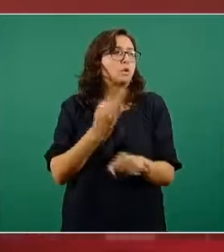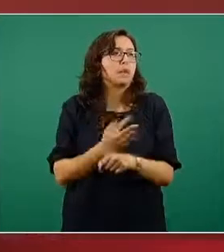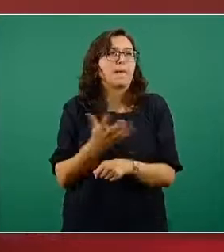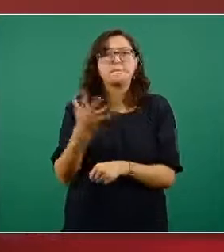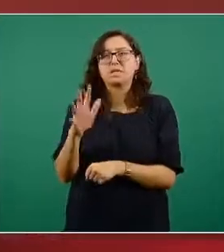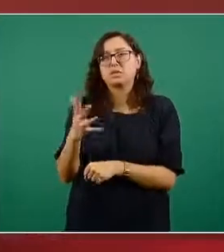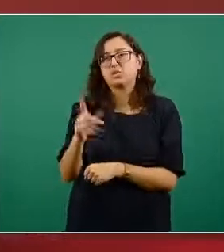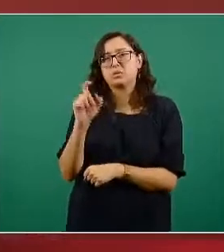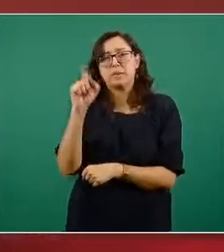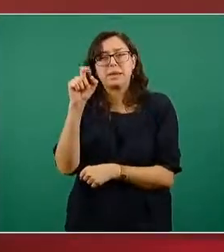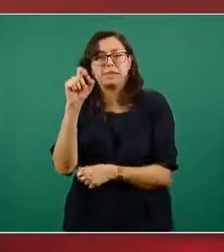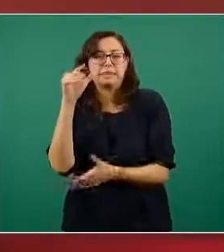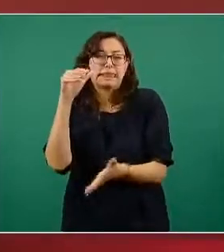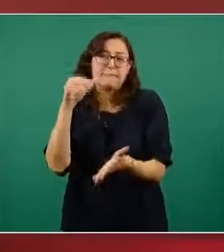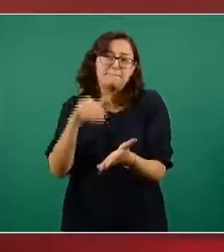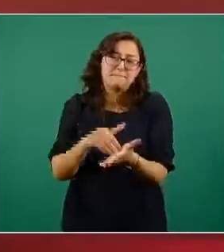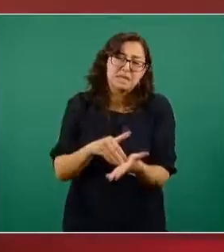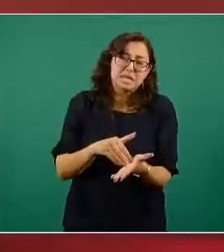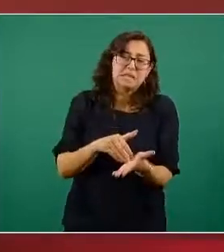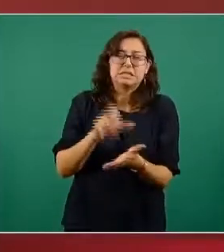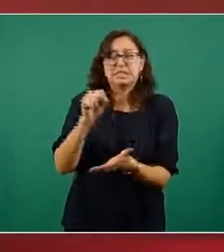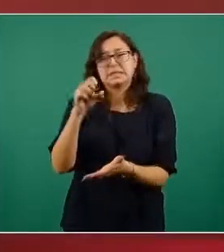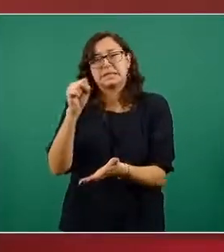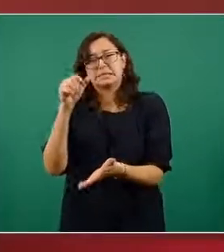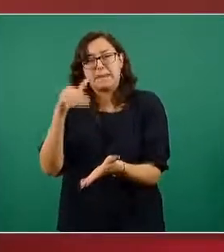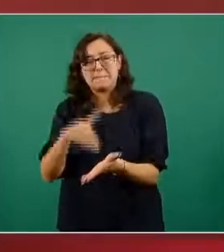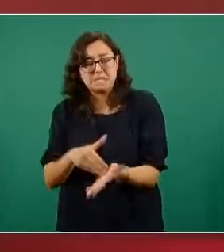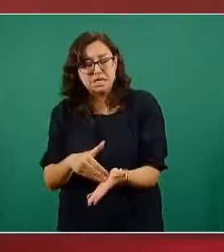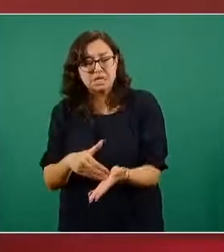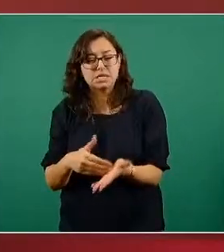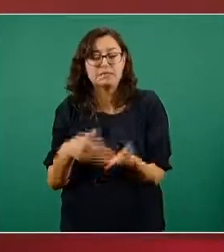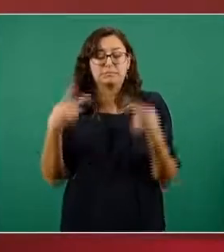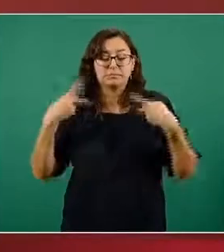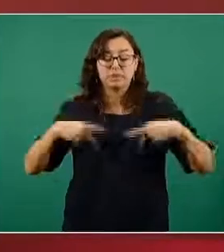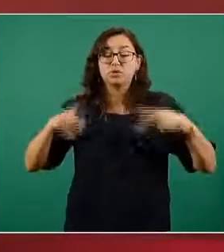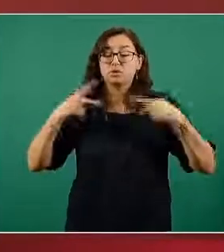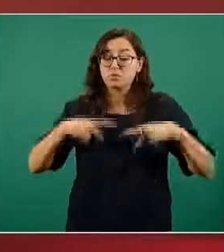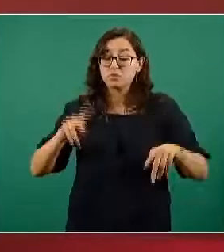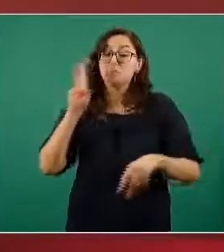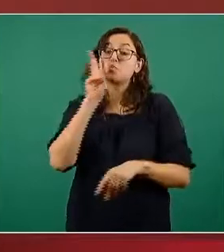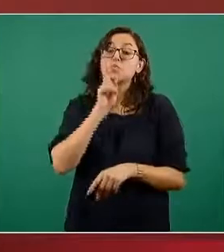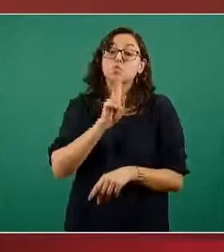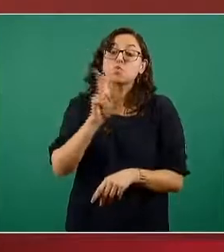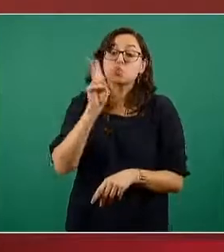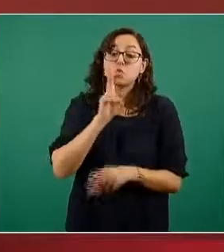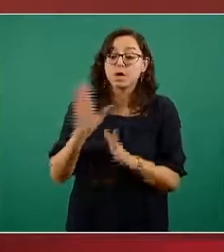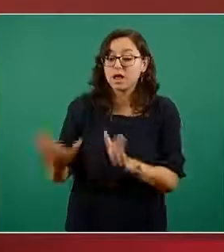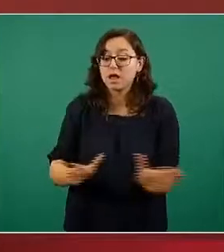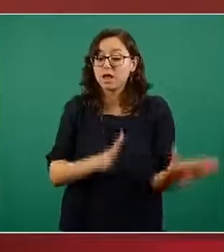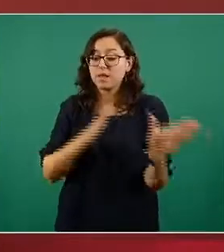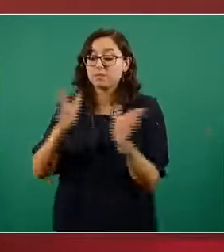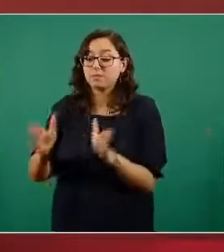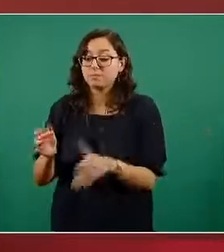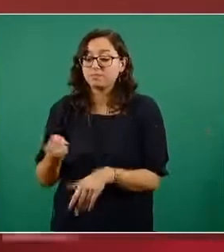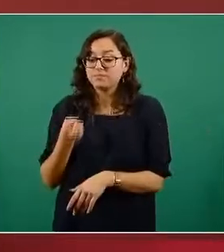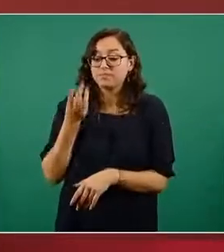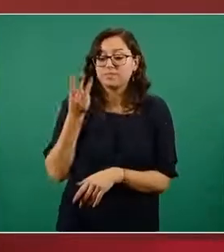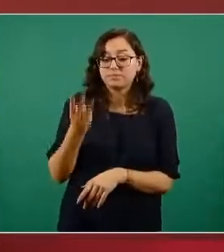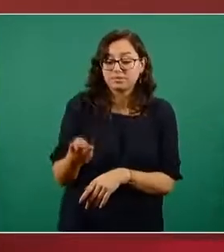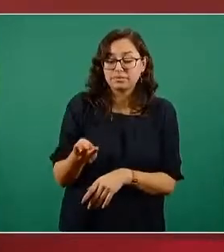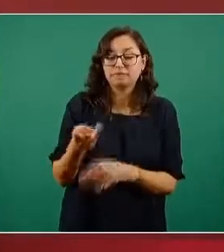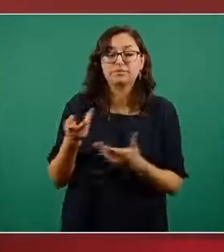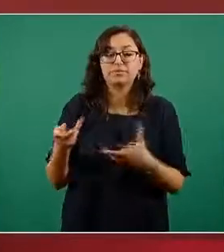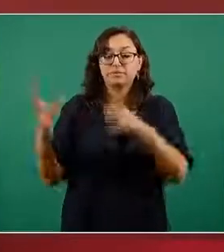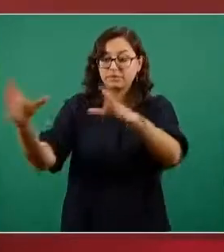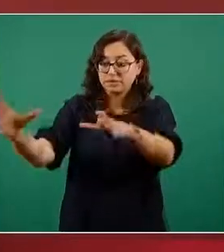rango entre 20 mil y 60 mil sujetos que están en los estudios y ahí la cantidad de